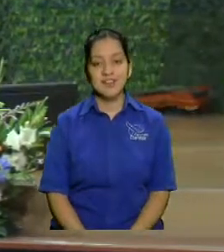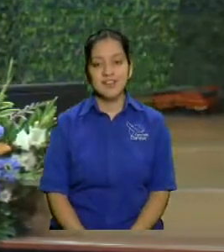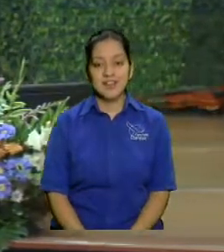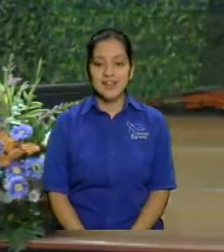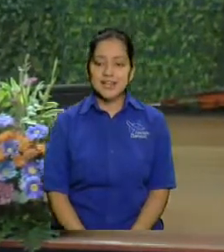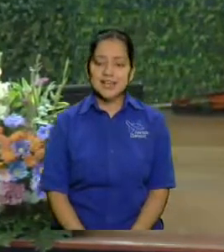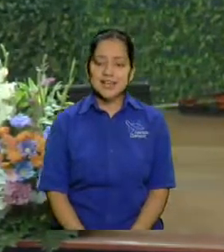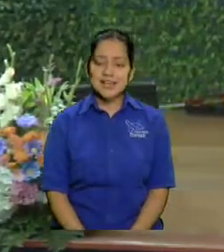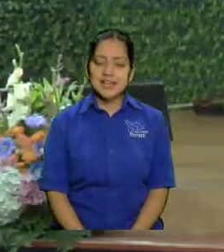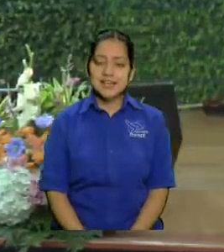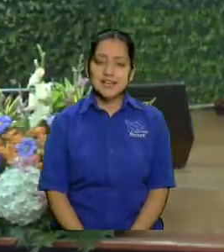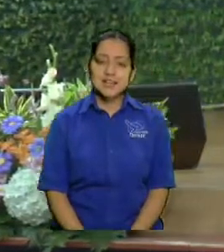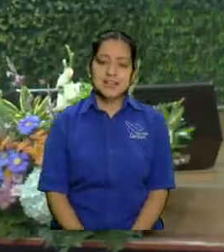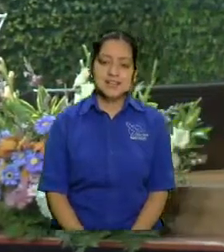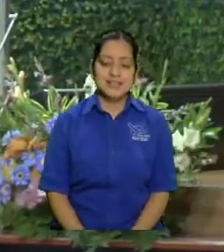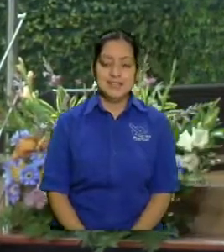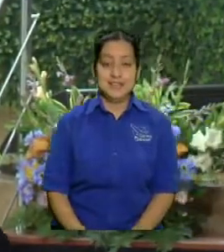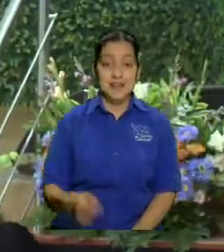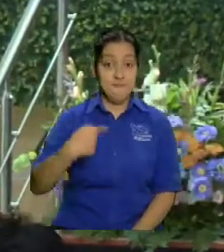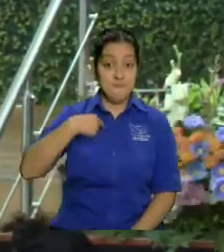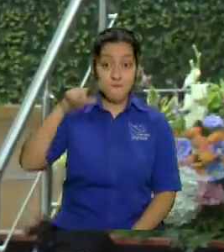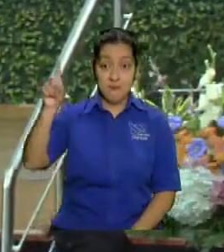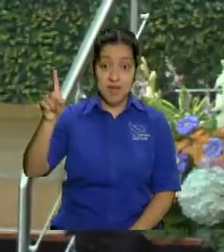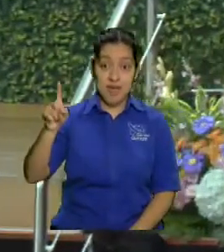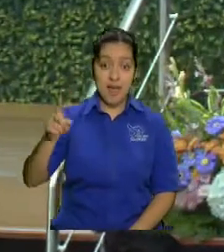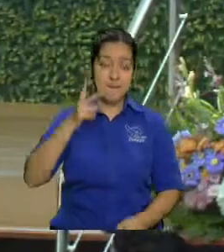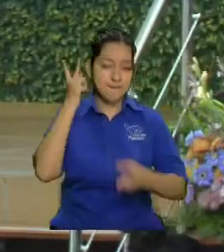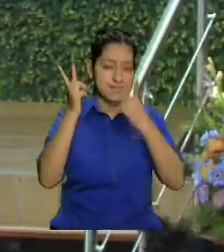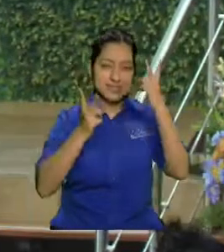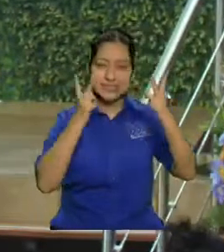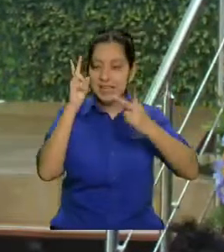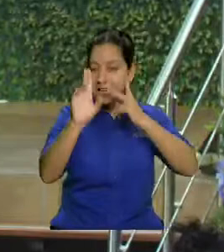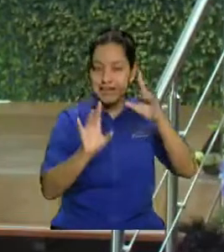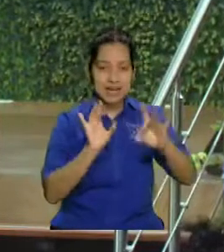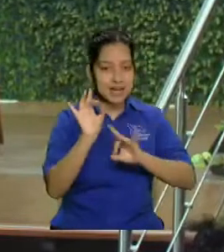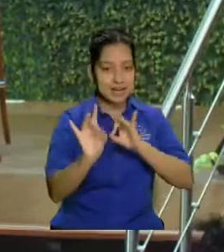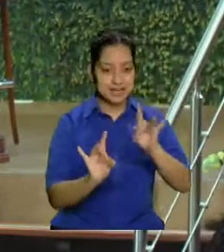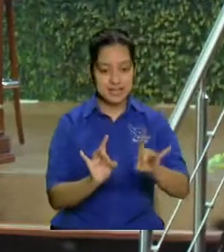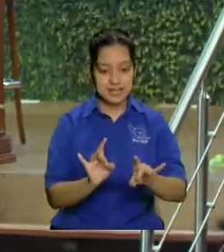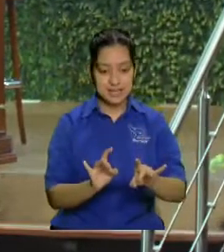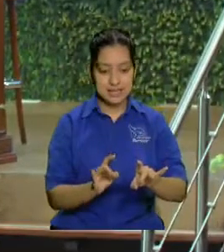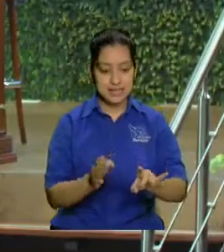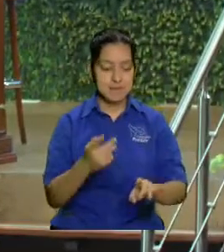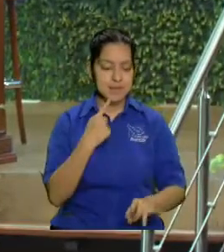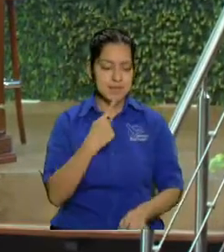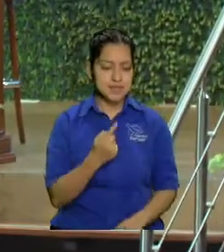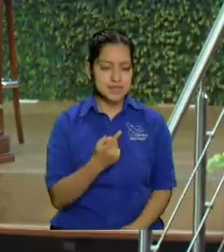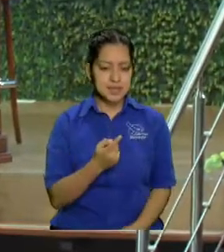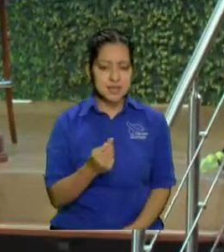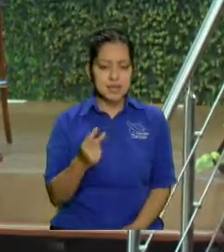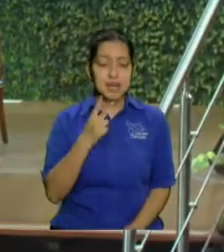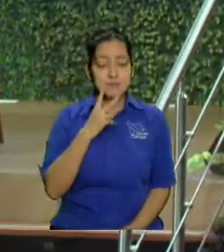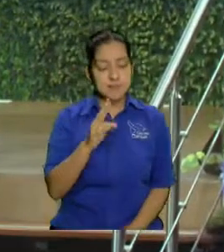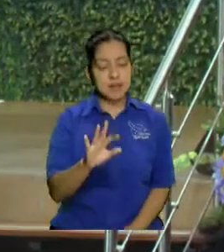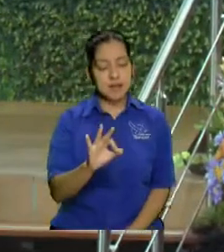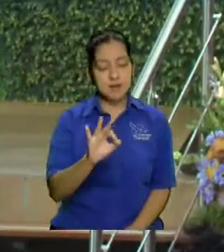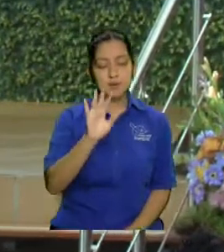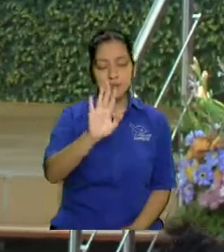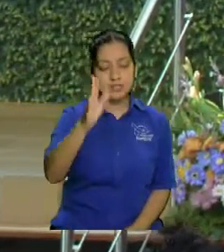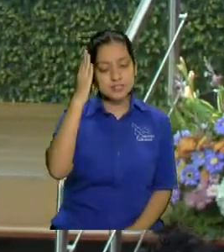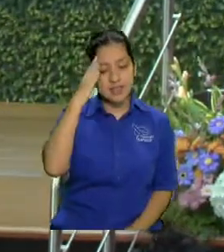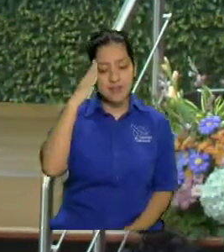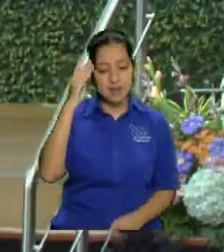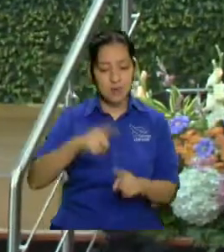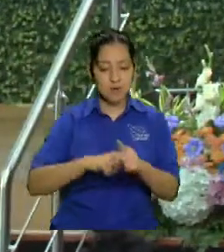que fue a visitar a alguien y me dice hermano pero usted sabe que uno cuando viene aquí empieza